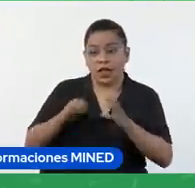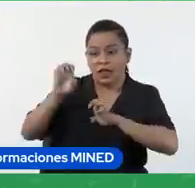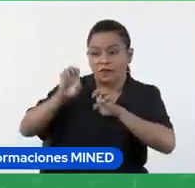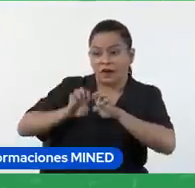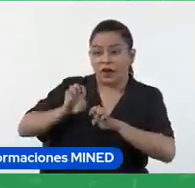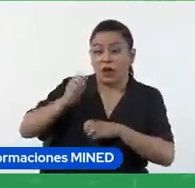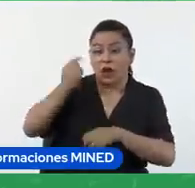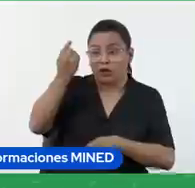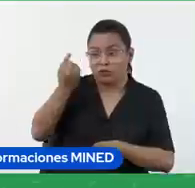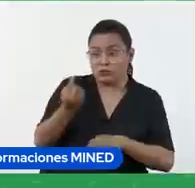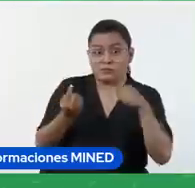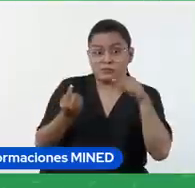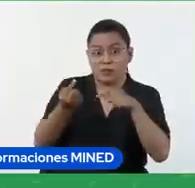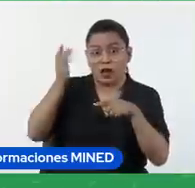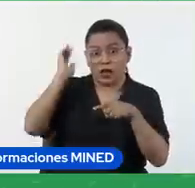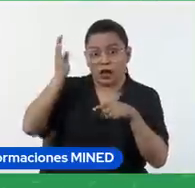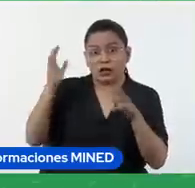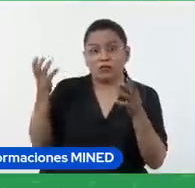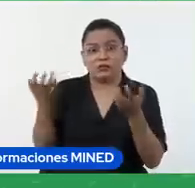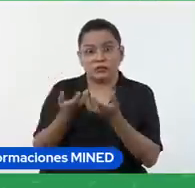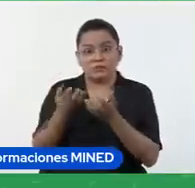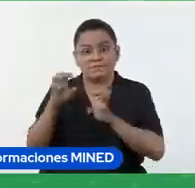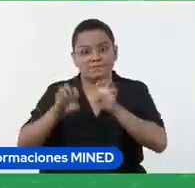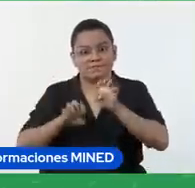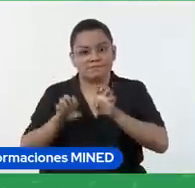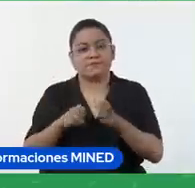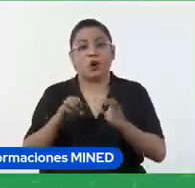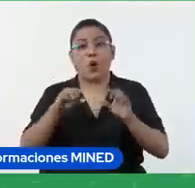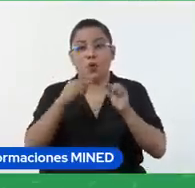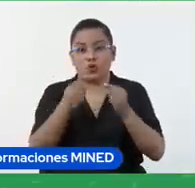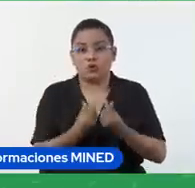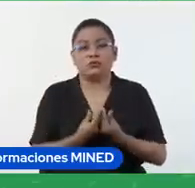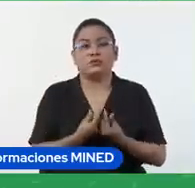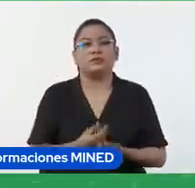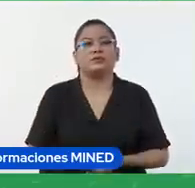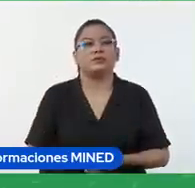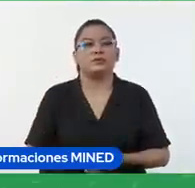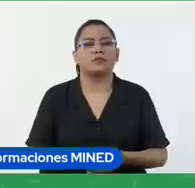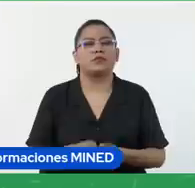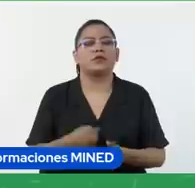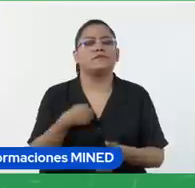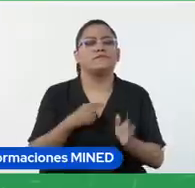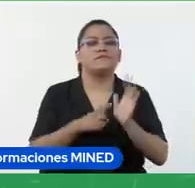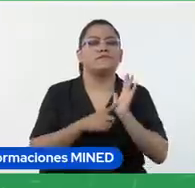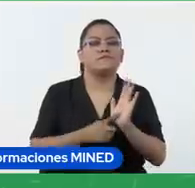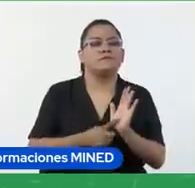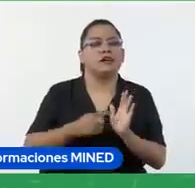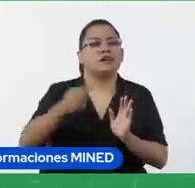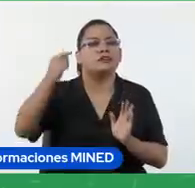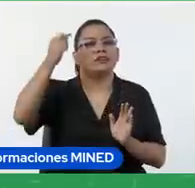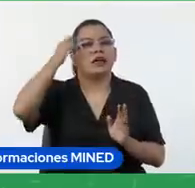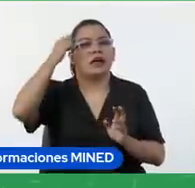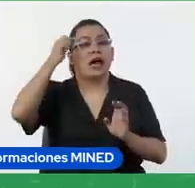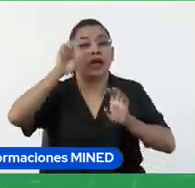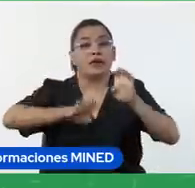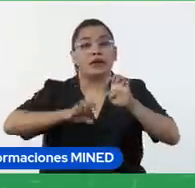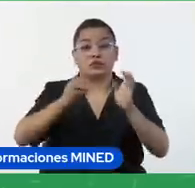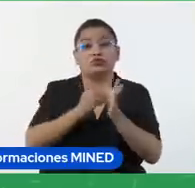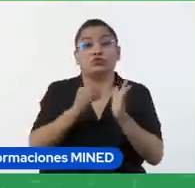aquí el ejemplo que voy a mostrar es un formulario pensado para una evaluación sumativa